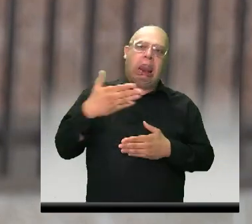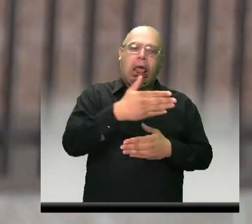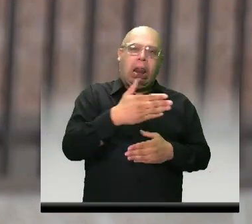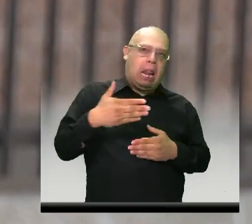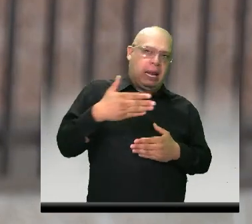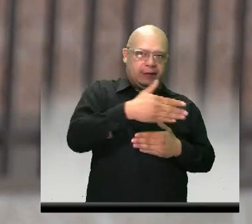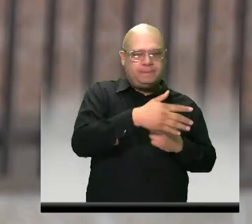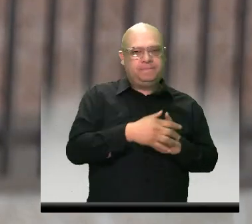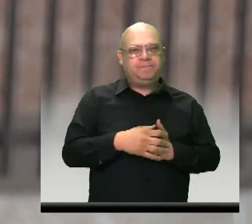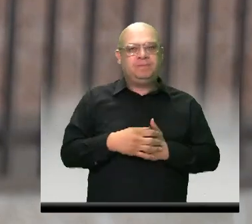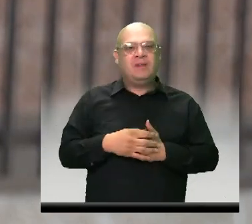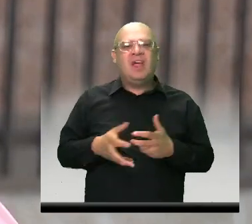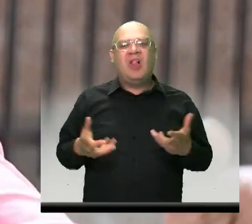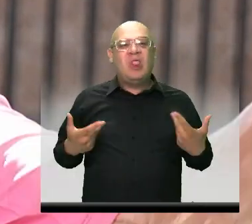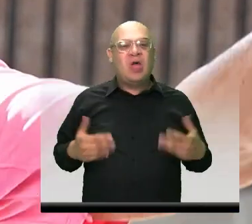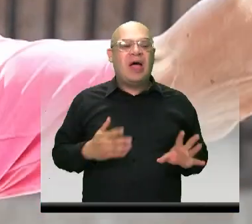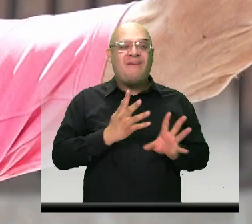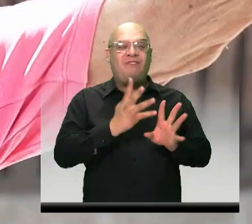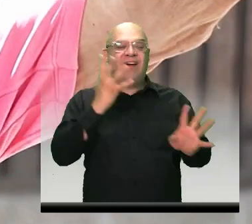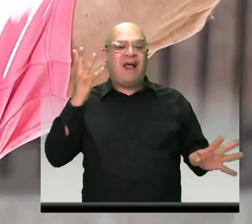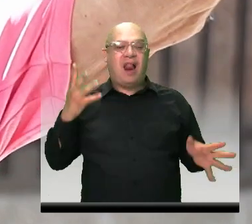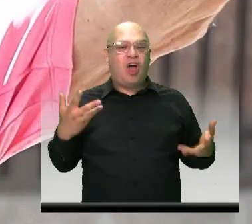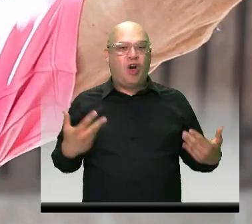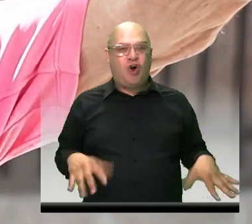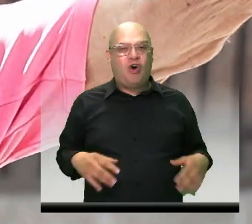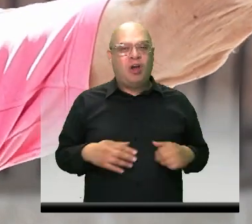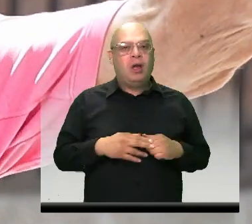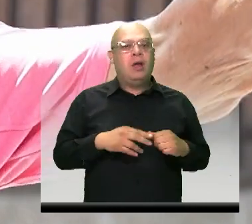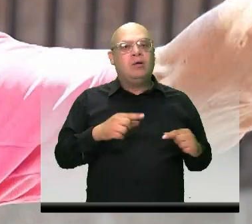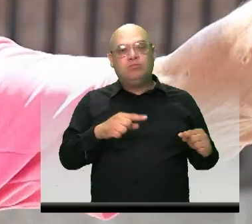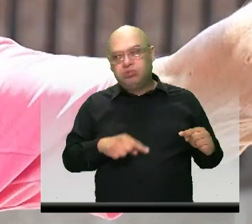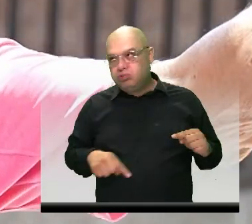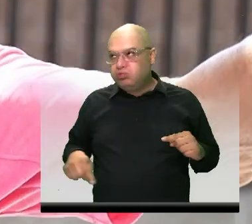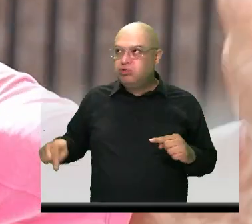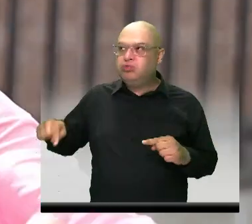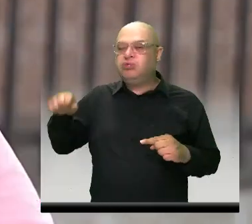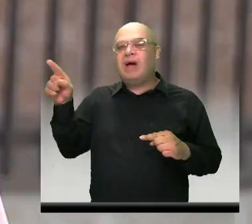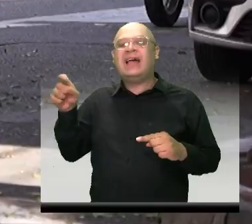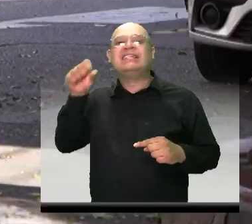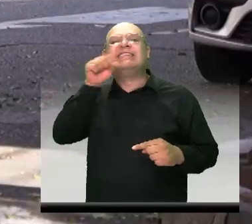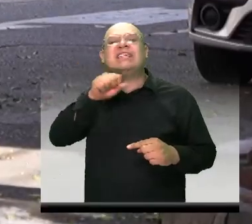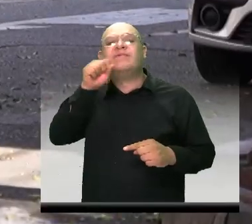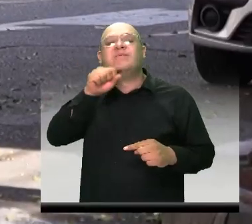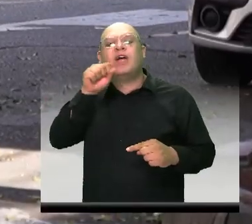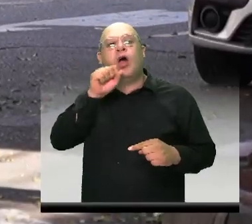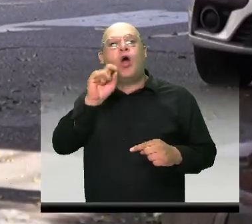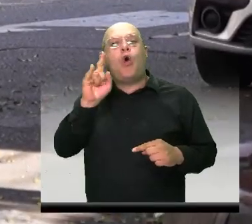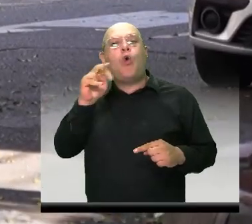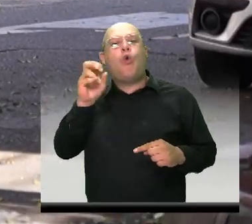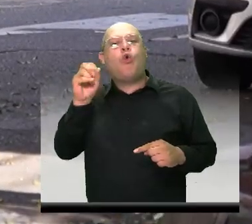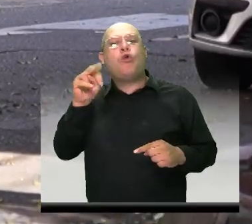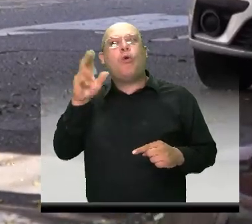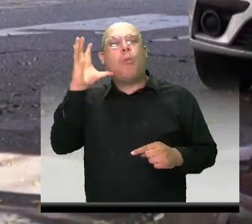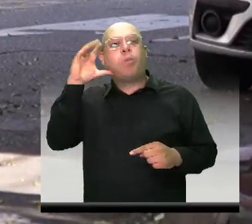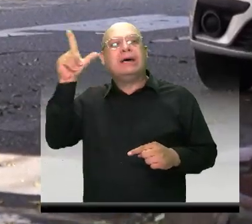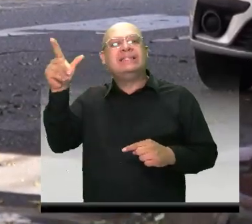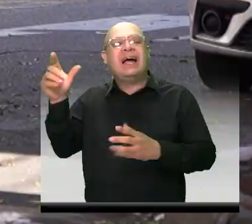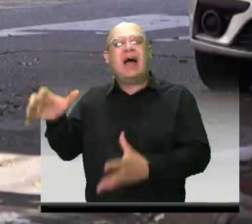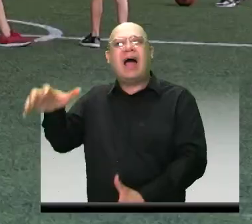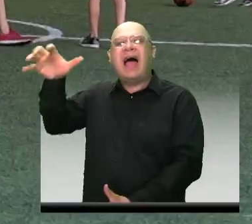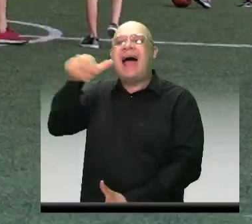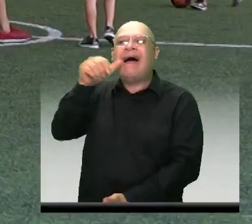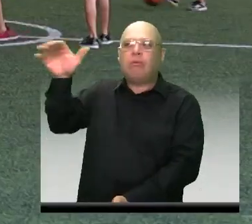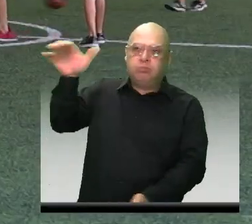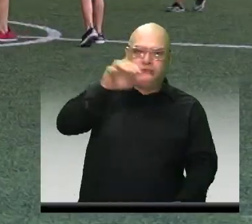no queríamos hacer la fila íbamos a la cervecería Unión por caneca de agua. La escuelita era